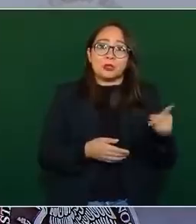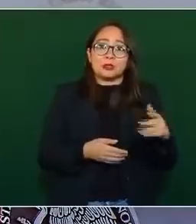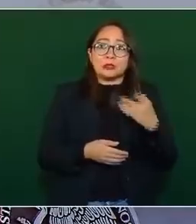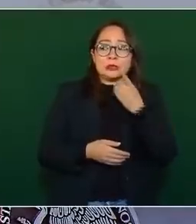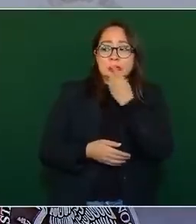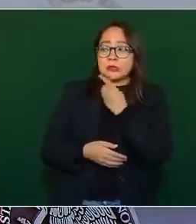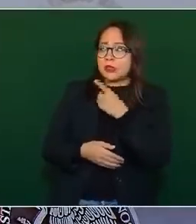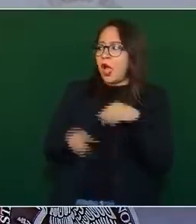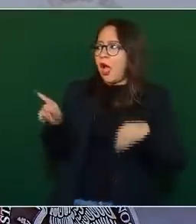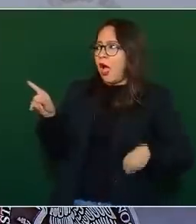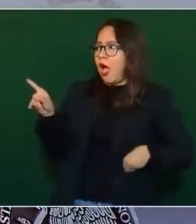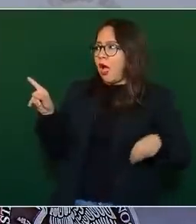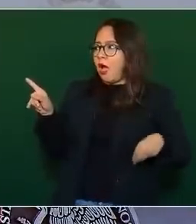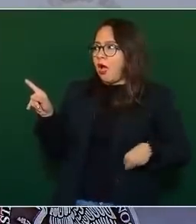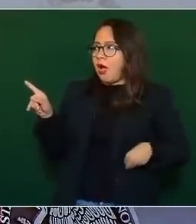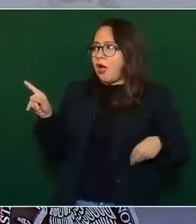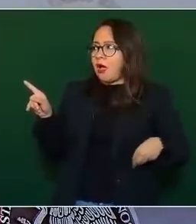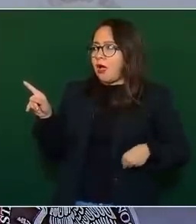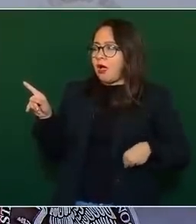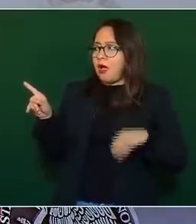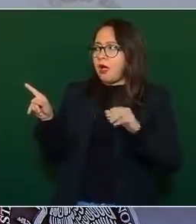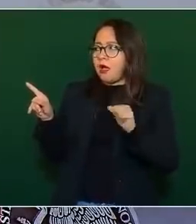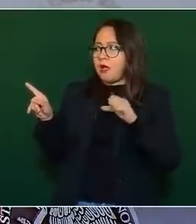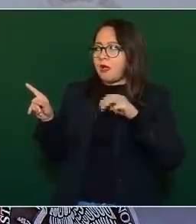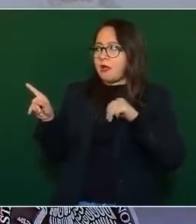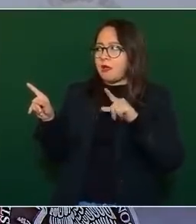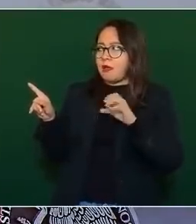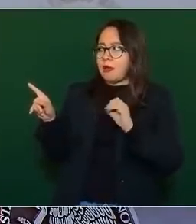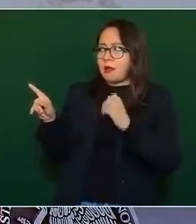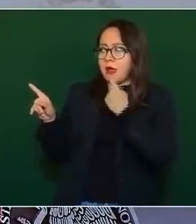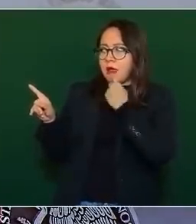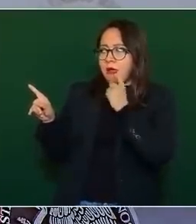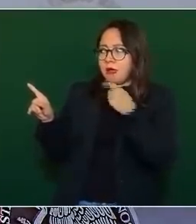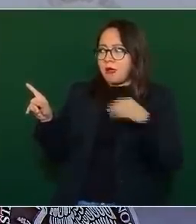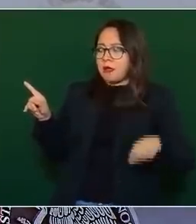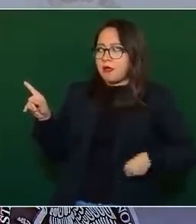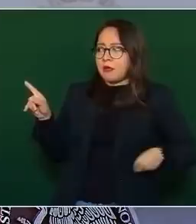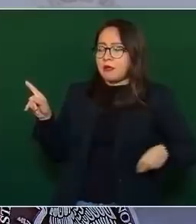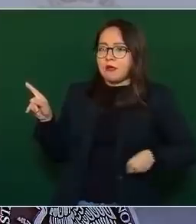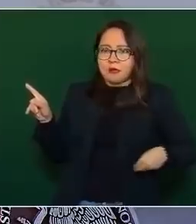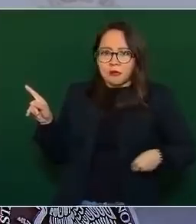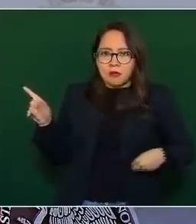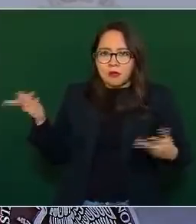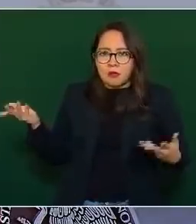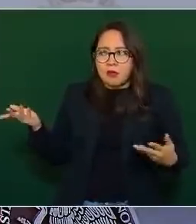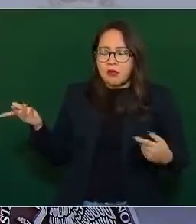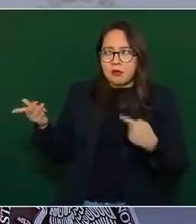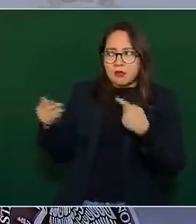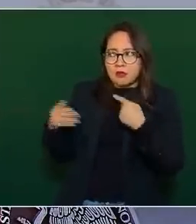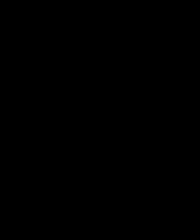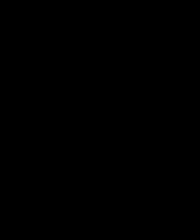para buscar protección.